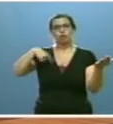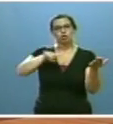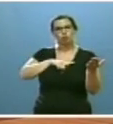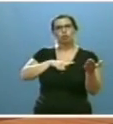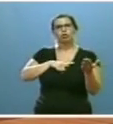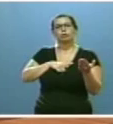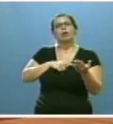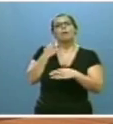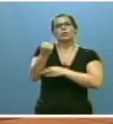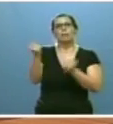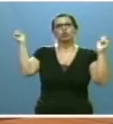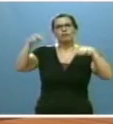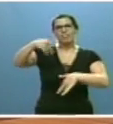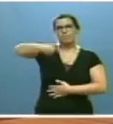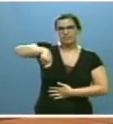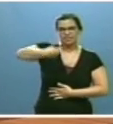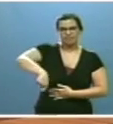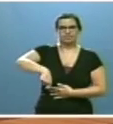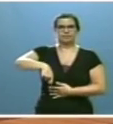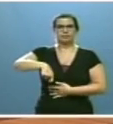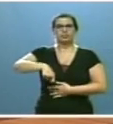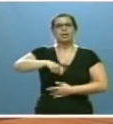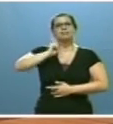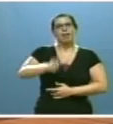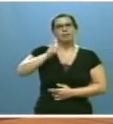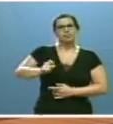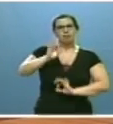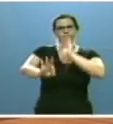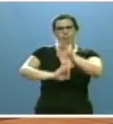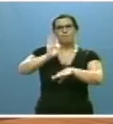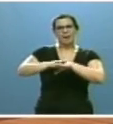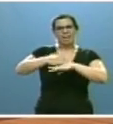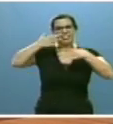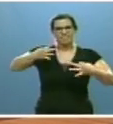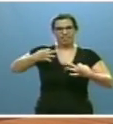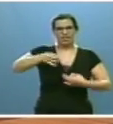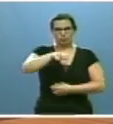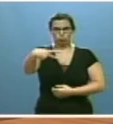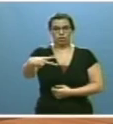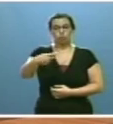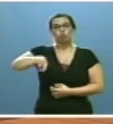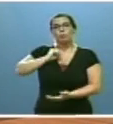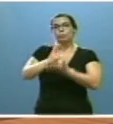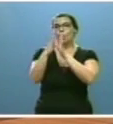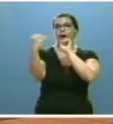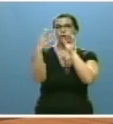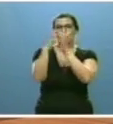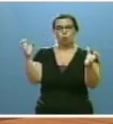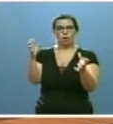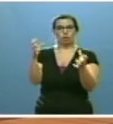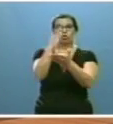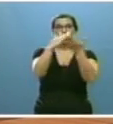Presidentes, su celebración ordinaria y su orientación a resultados prácticos, en el que apostamos por acuerdos con las comunidades